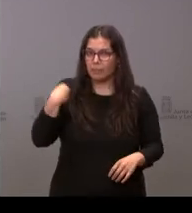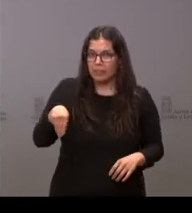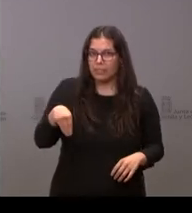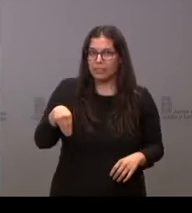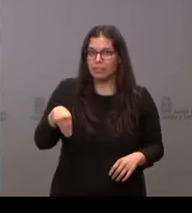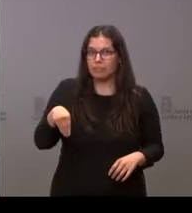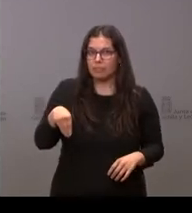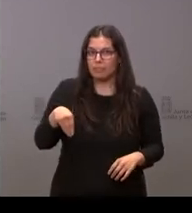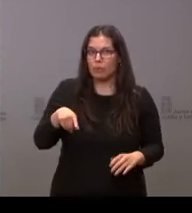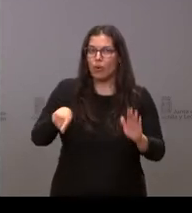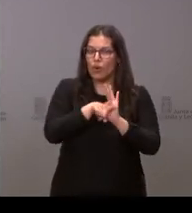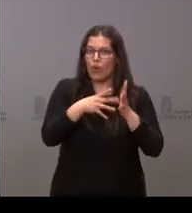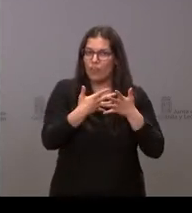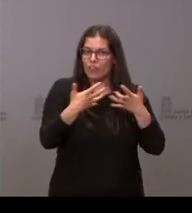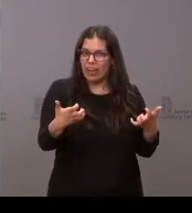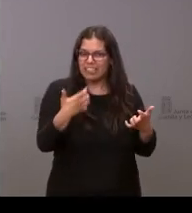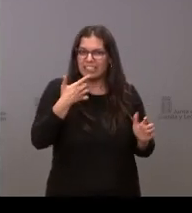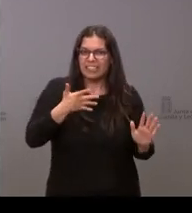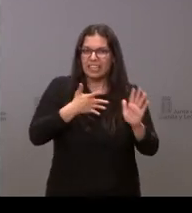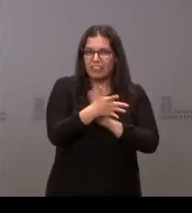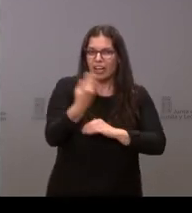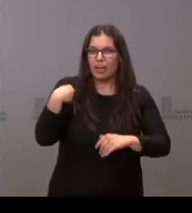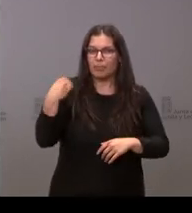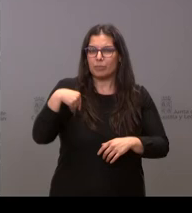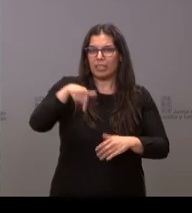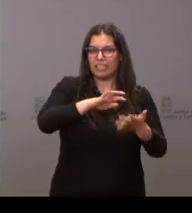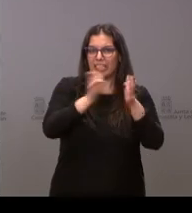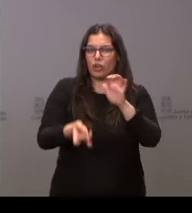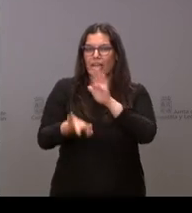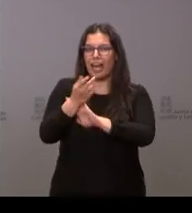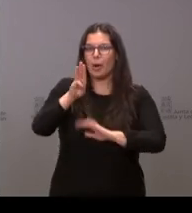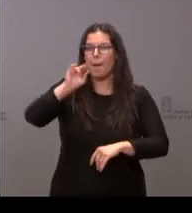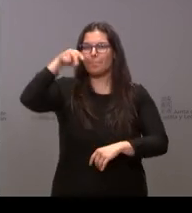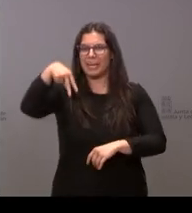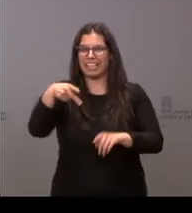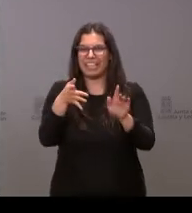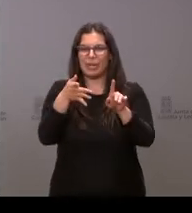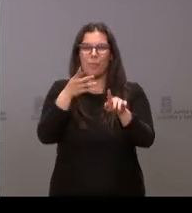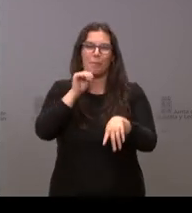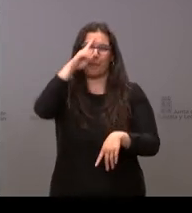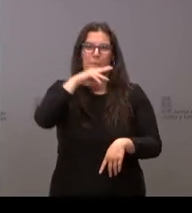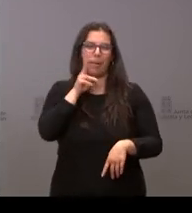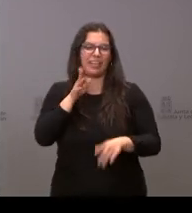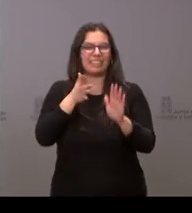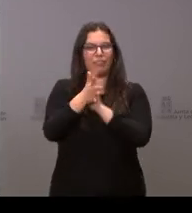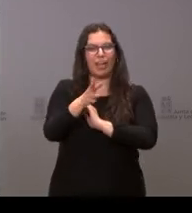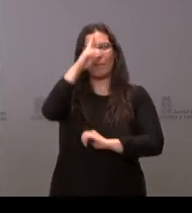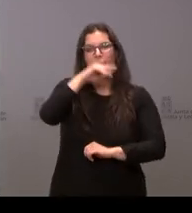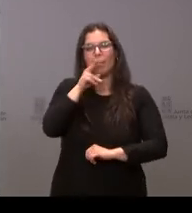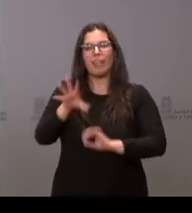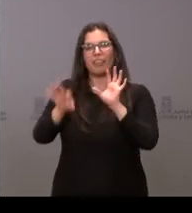lo que quiere decir esta frase, implantado en Castilla y León, o por lo menos lo teme, que el